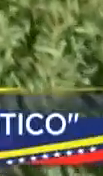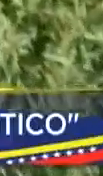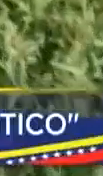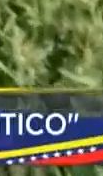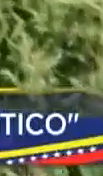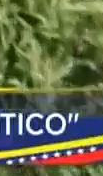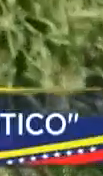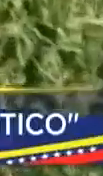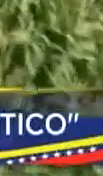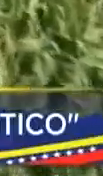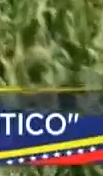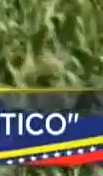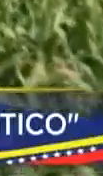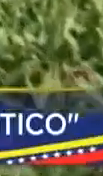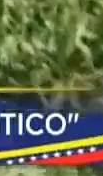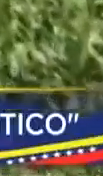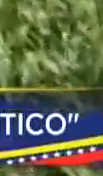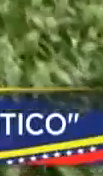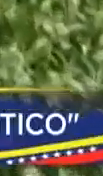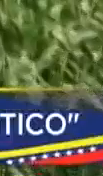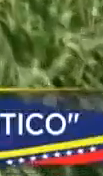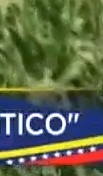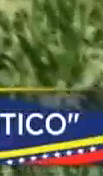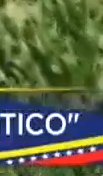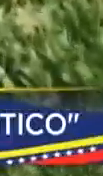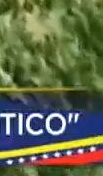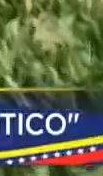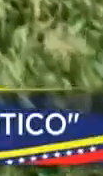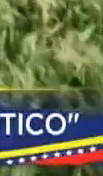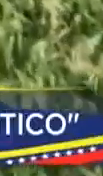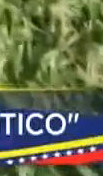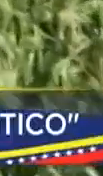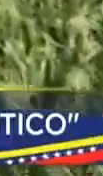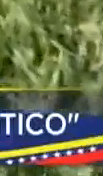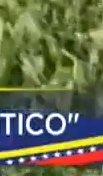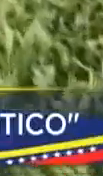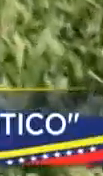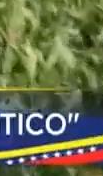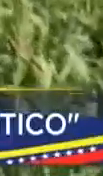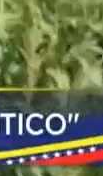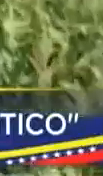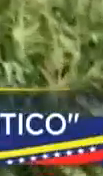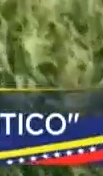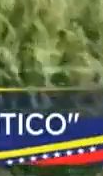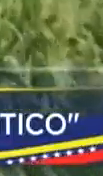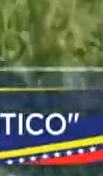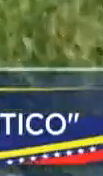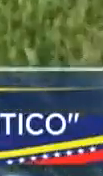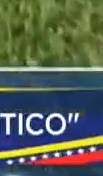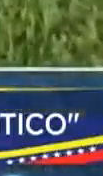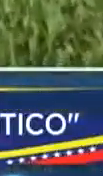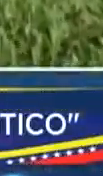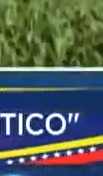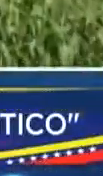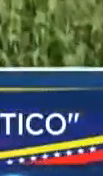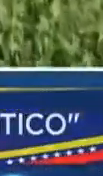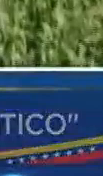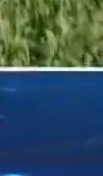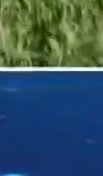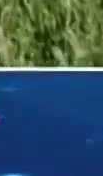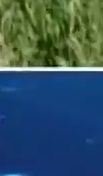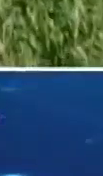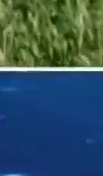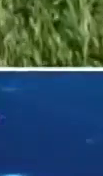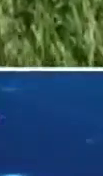próximos días usted vendrá a guarico, así como usted lo ha prometido. Y aquí estoy, mire, con los campesinos y campesinas, más de